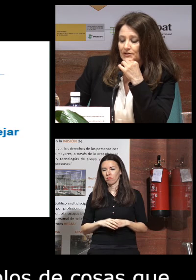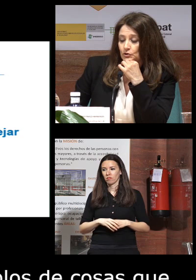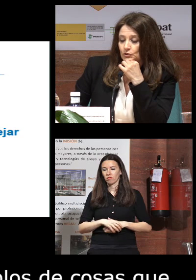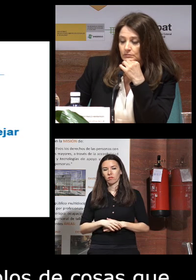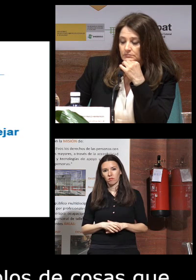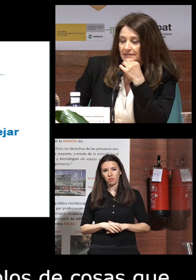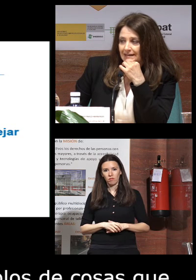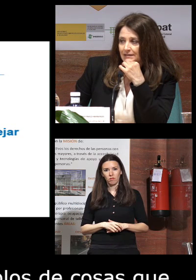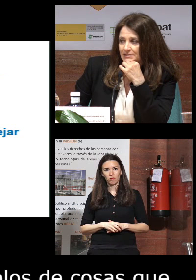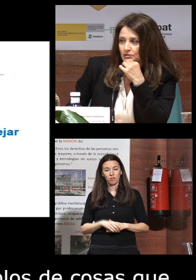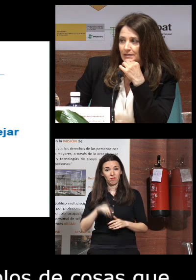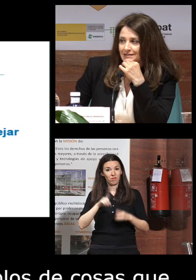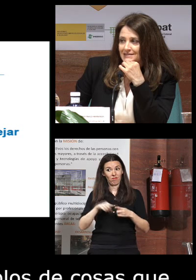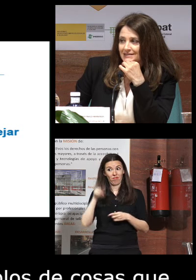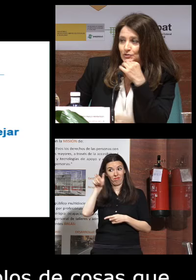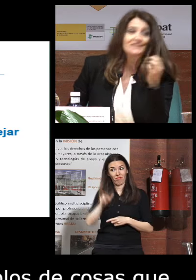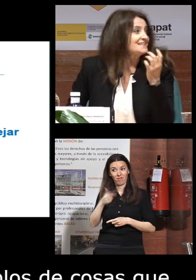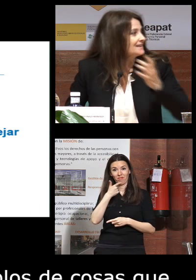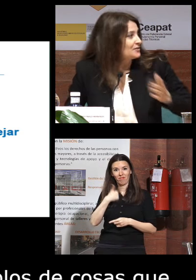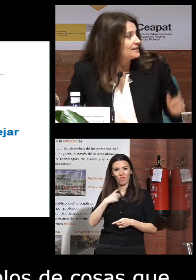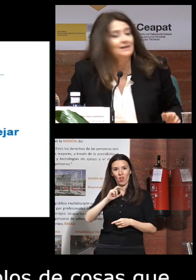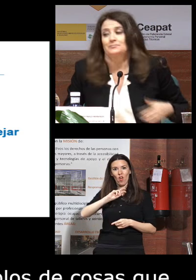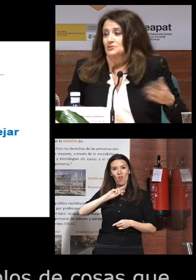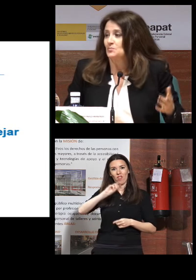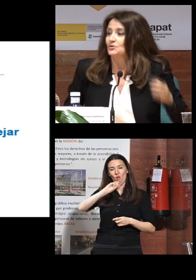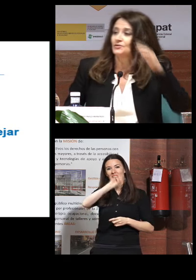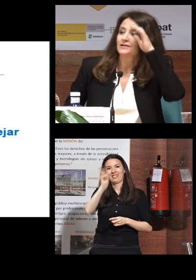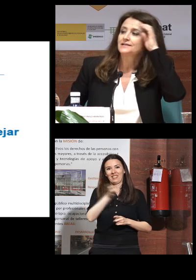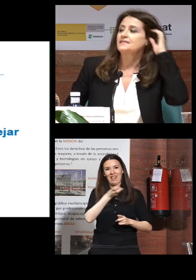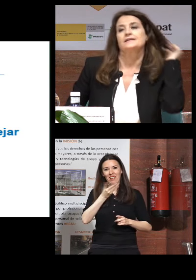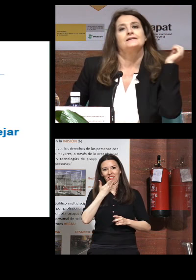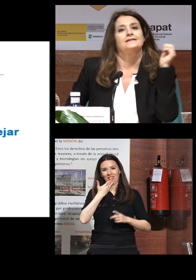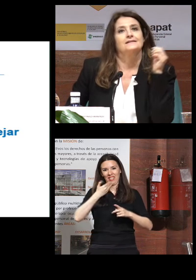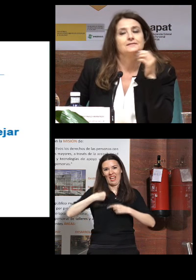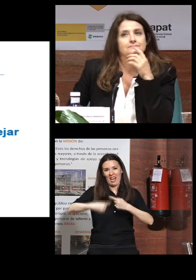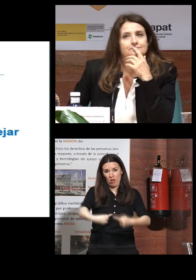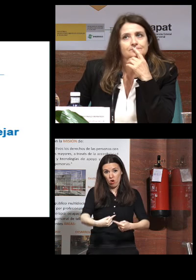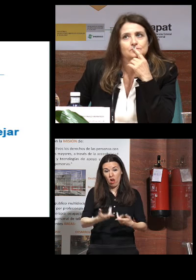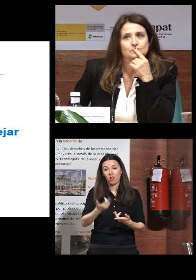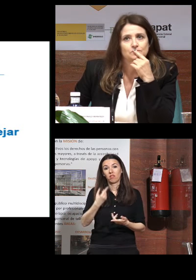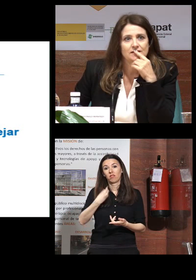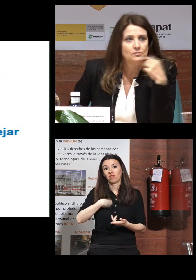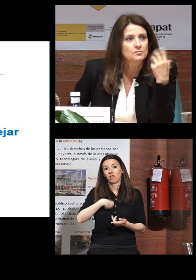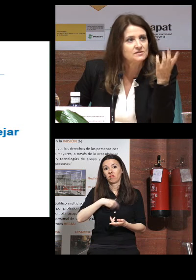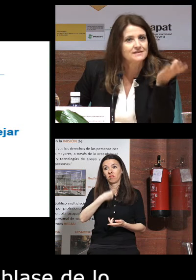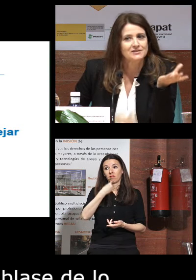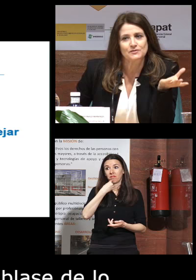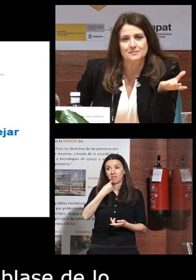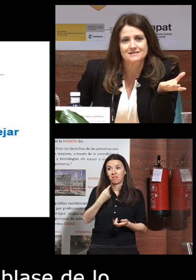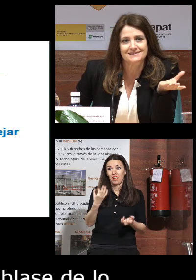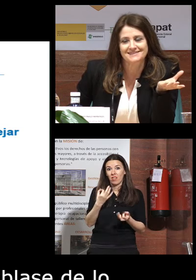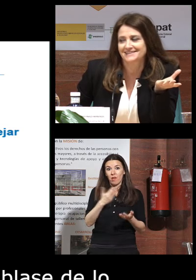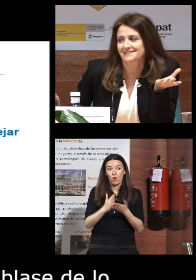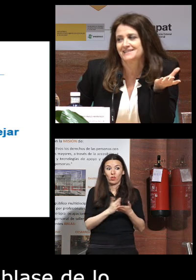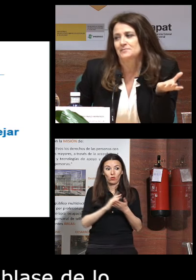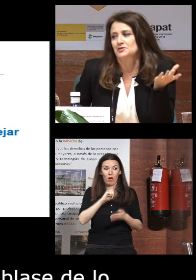cuando Miguel Ángel me dijo que hablase de lo transgeneracional pues como él dice digo bueno pues tendré que estudiar